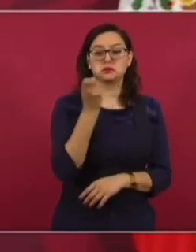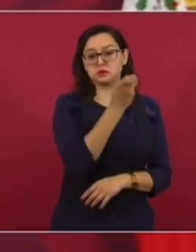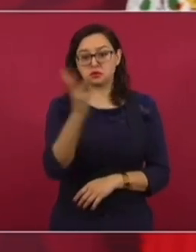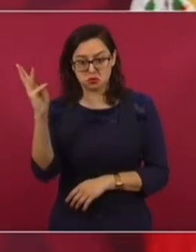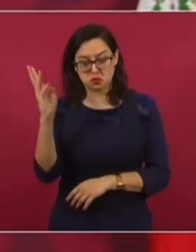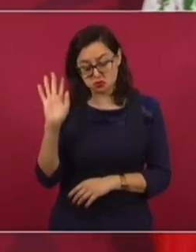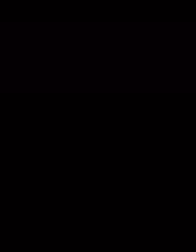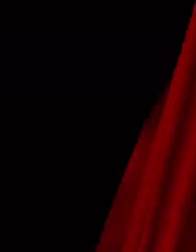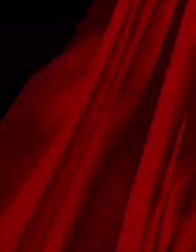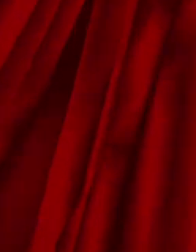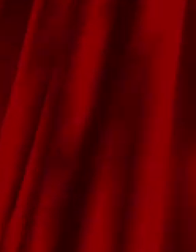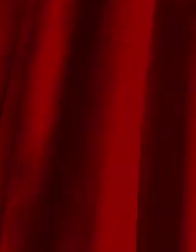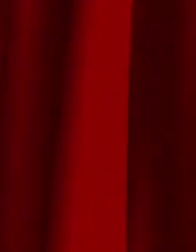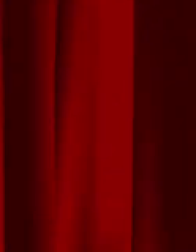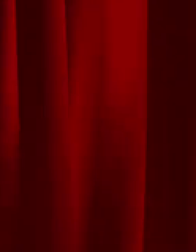piedras cambian de modo de parecer. Bien. Bien.